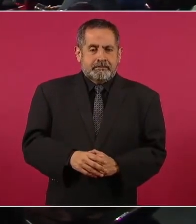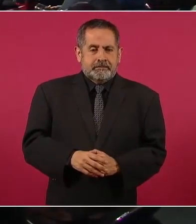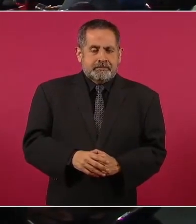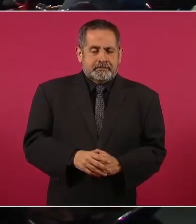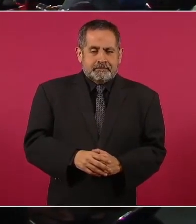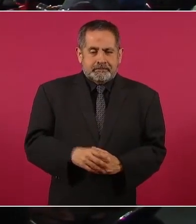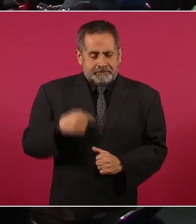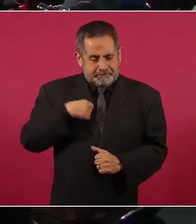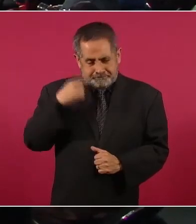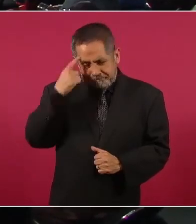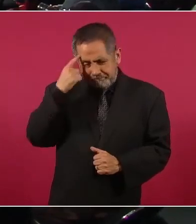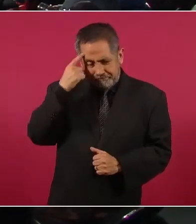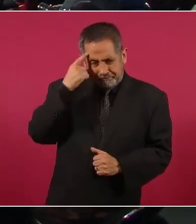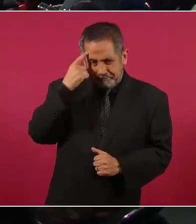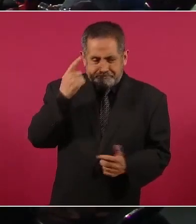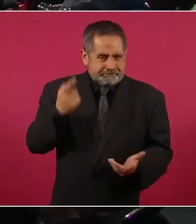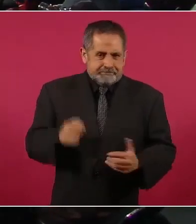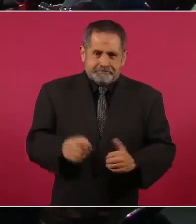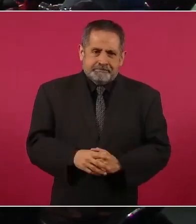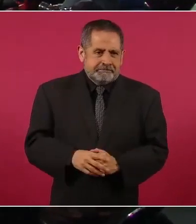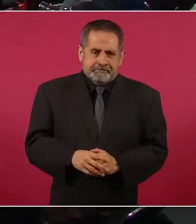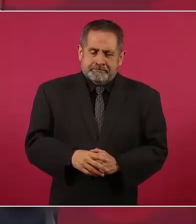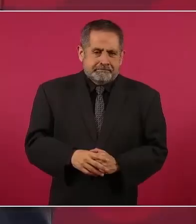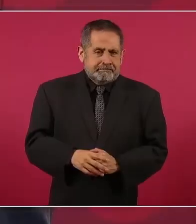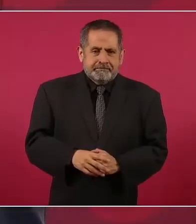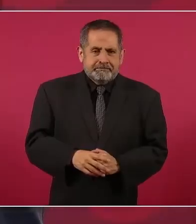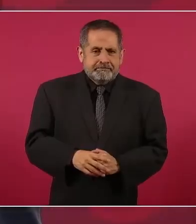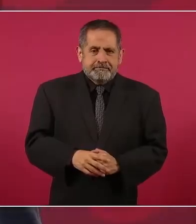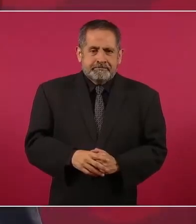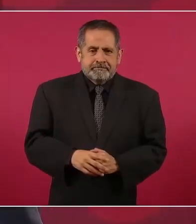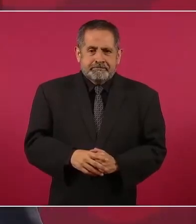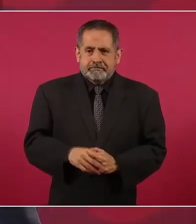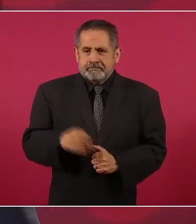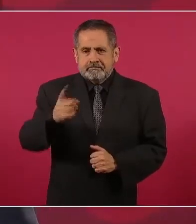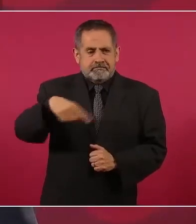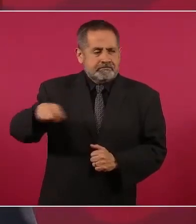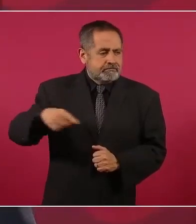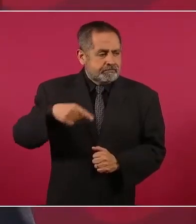¿qué más juicio puede haber?